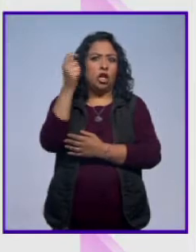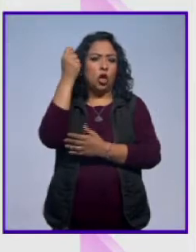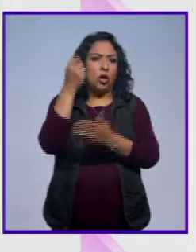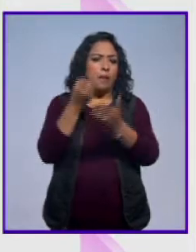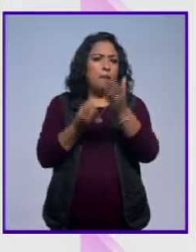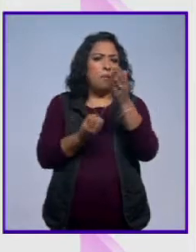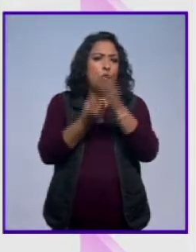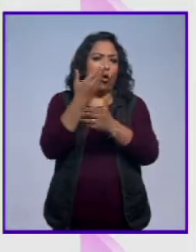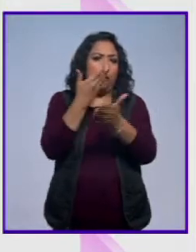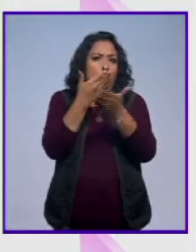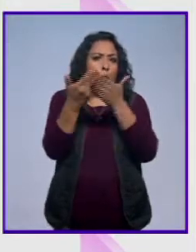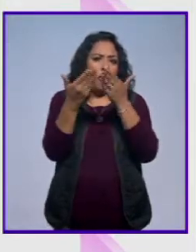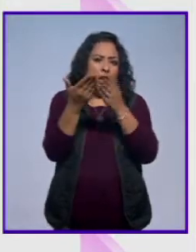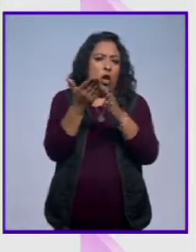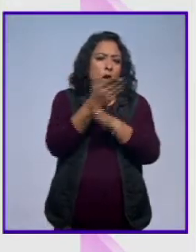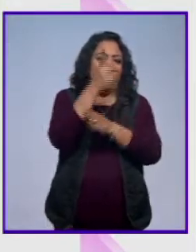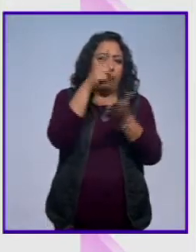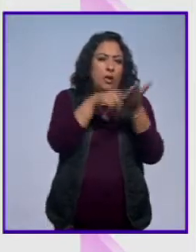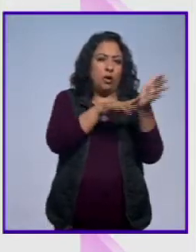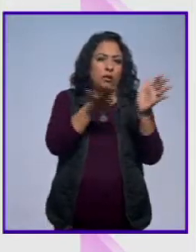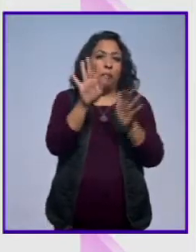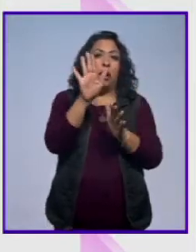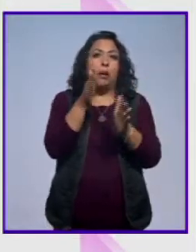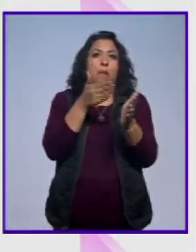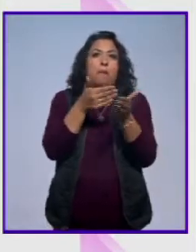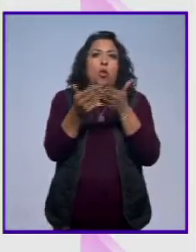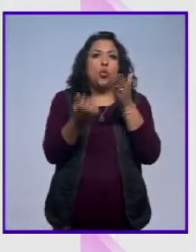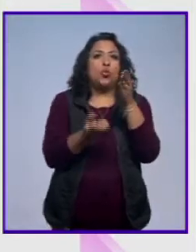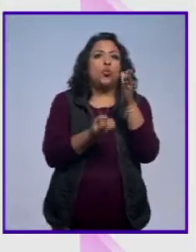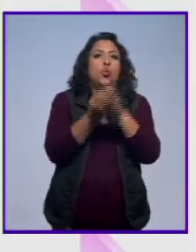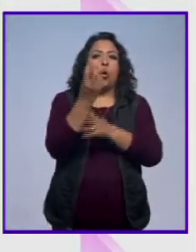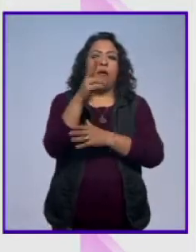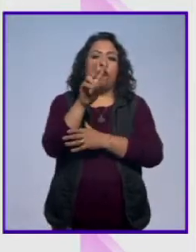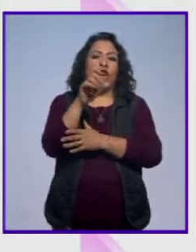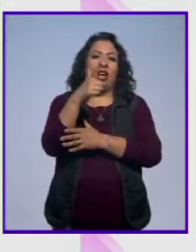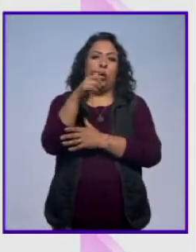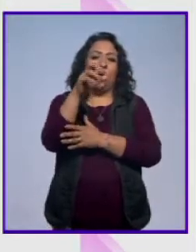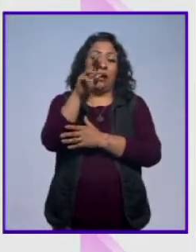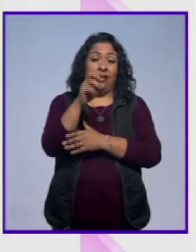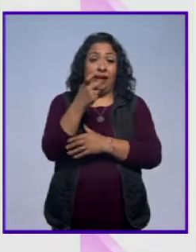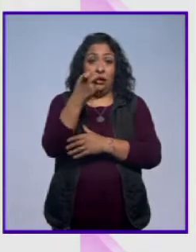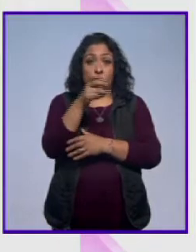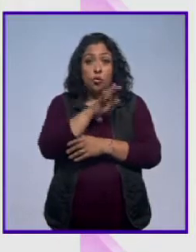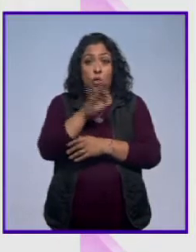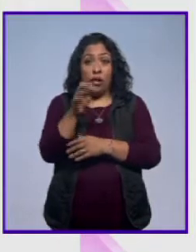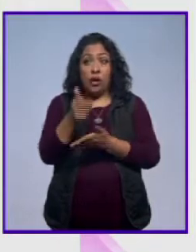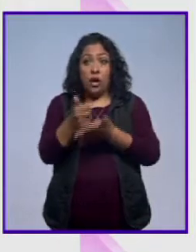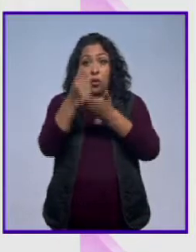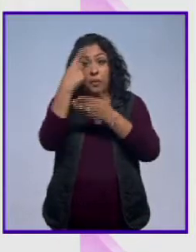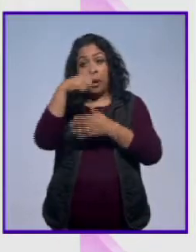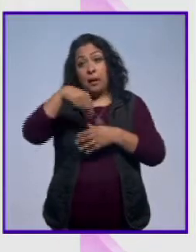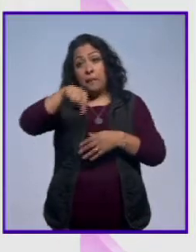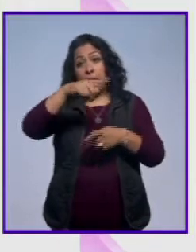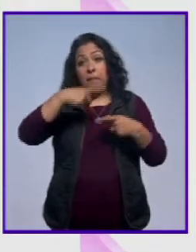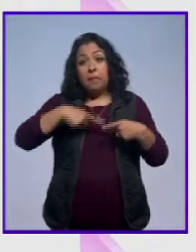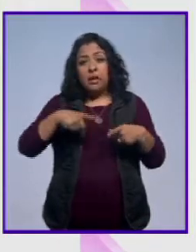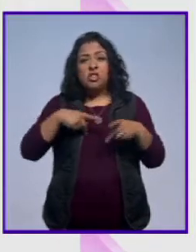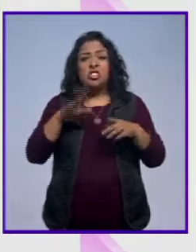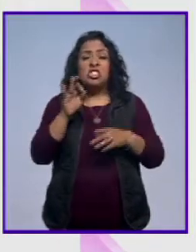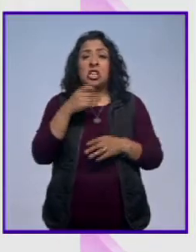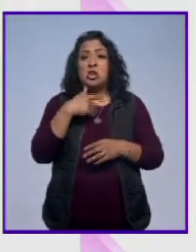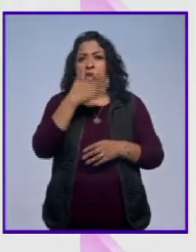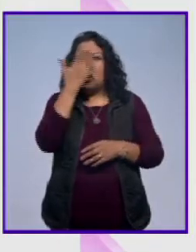tecnología en ese momento. Era la vanguardia. Era la vanguardia. Entonces eso permitió que los artistas, aunque no fueran,